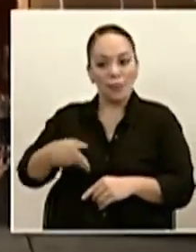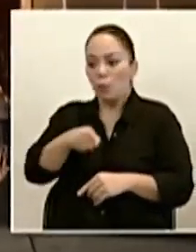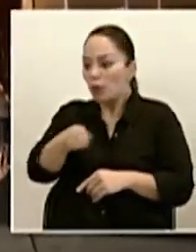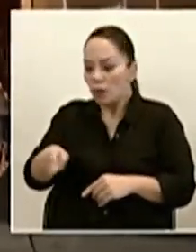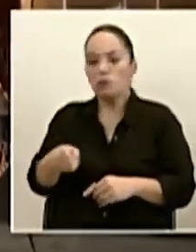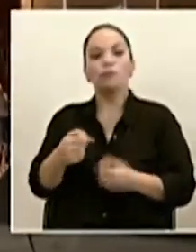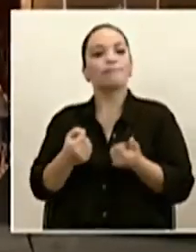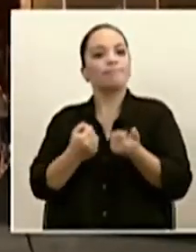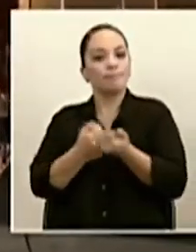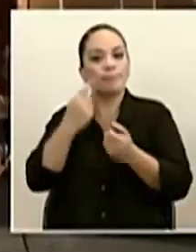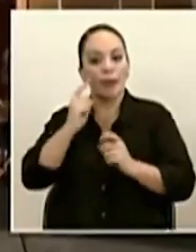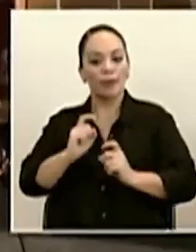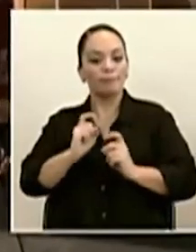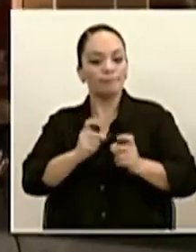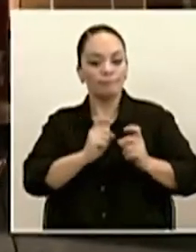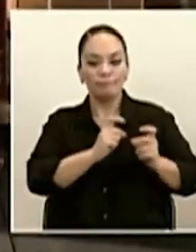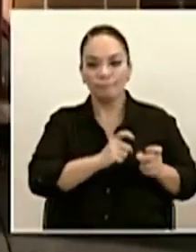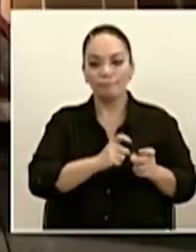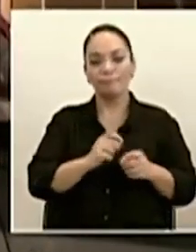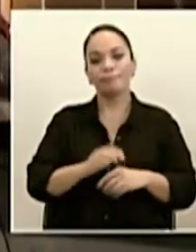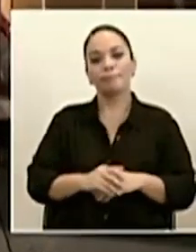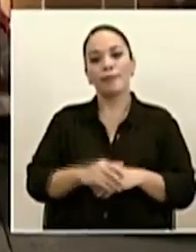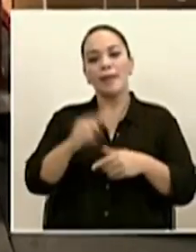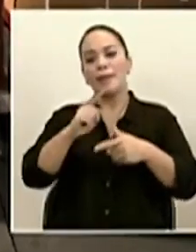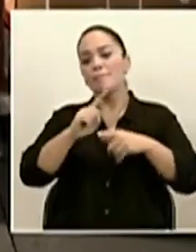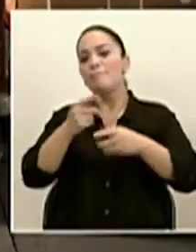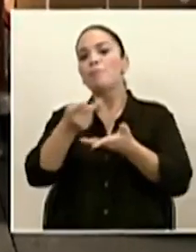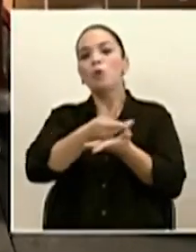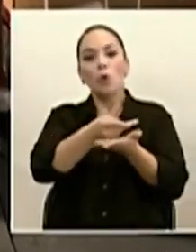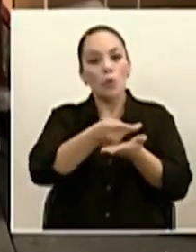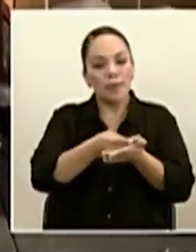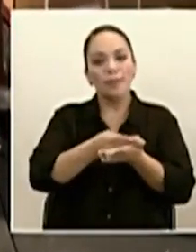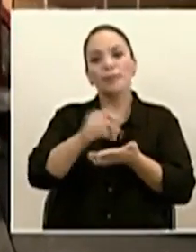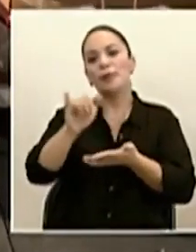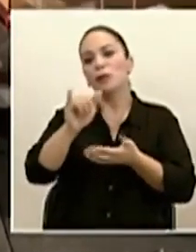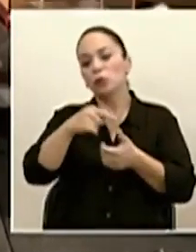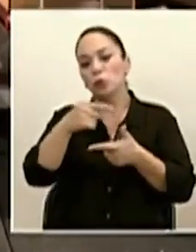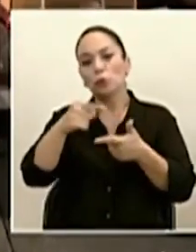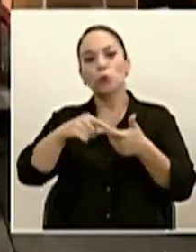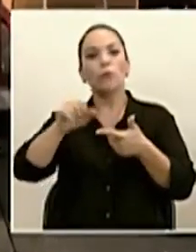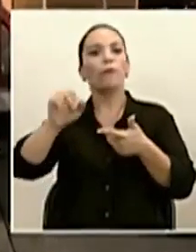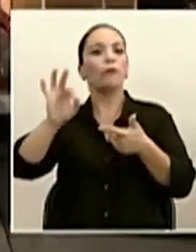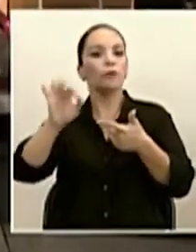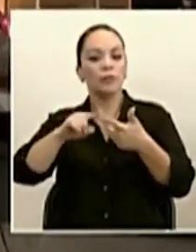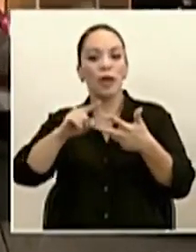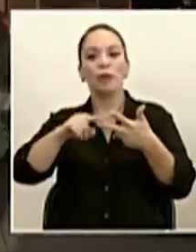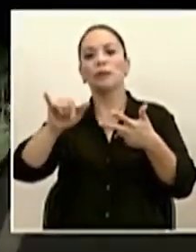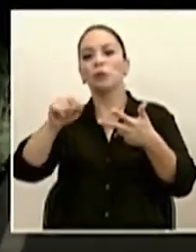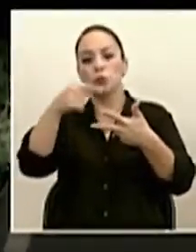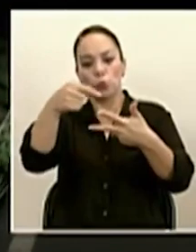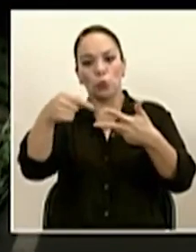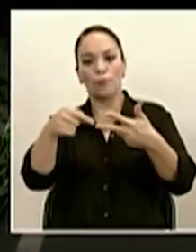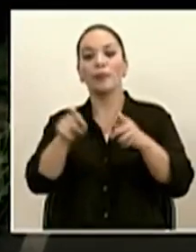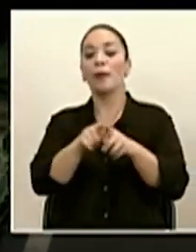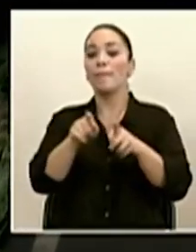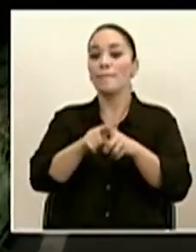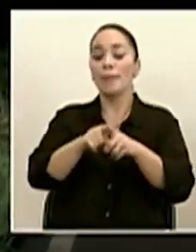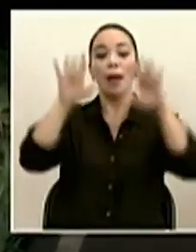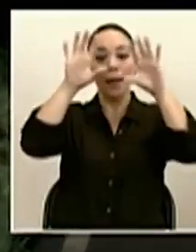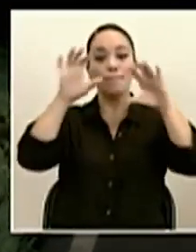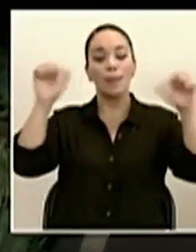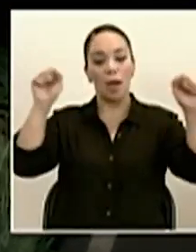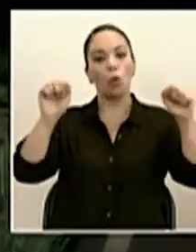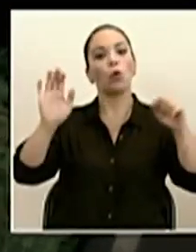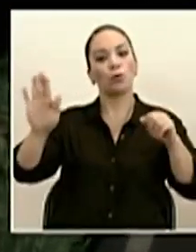donación. Son los gobiernos de las provincias de Jiangsu, de Chongqing y de Fujian. Y al embajador Tang Heng y todo su